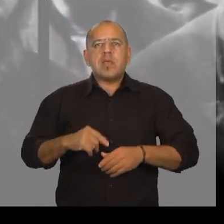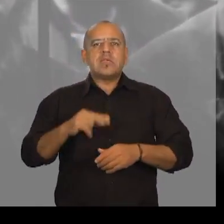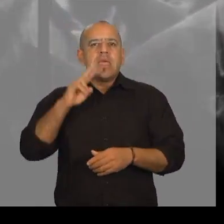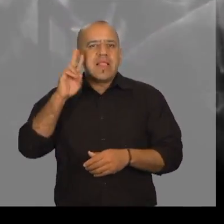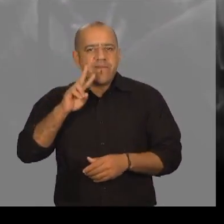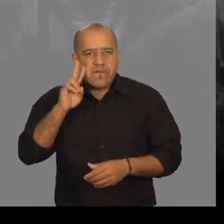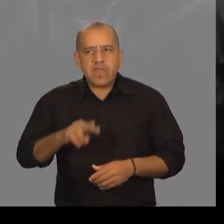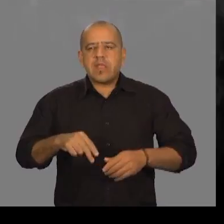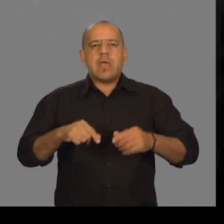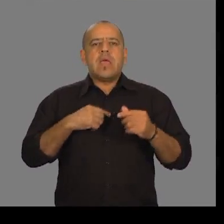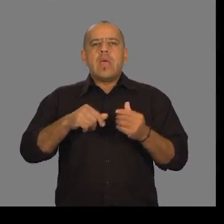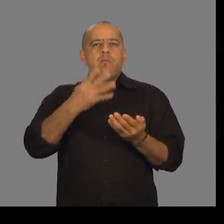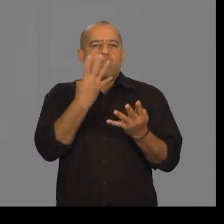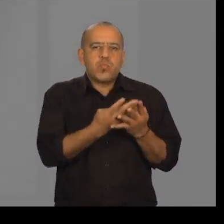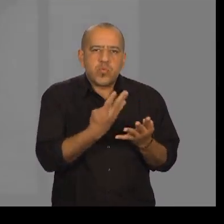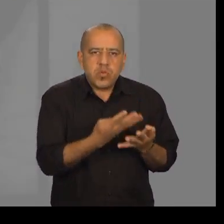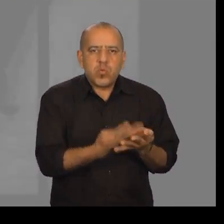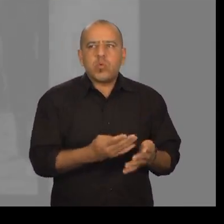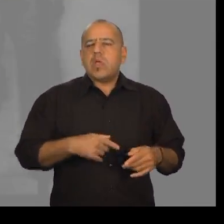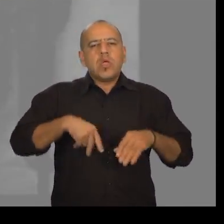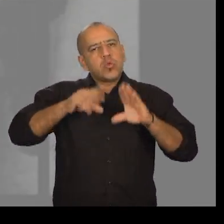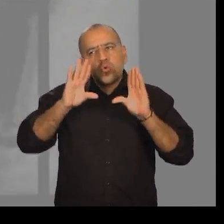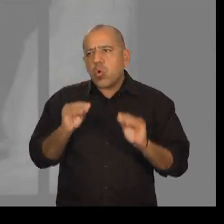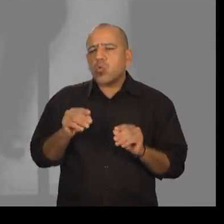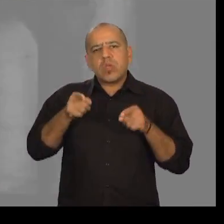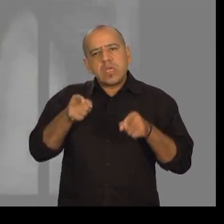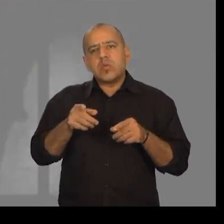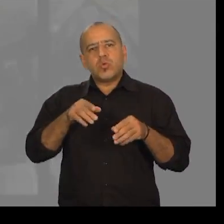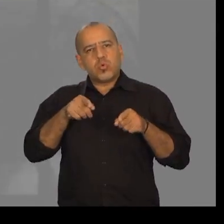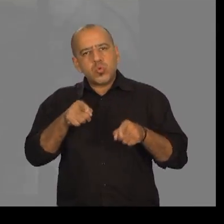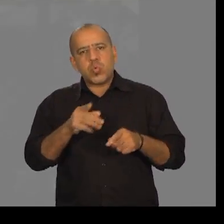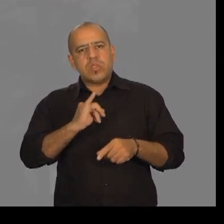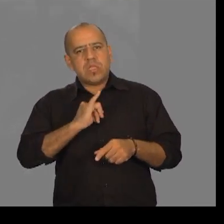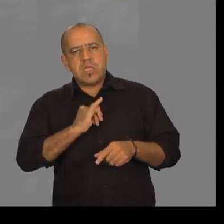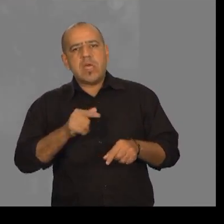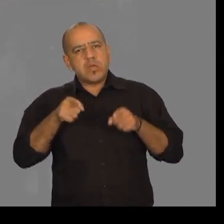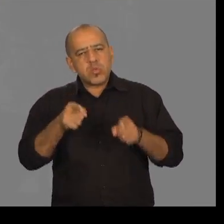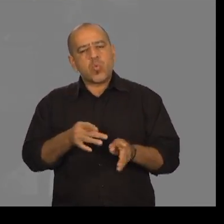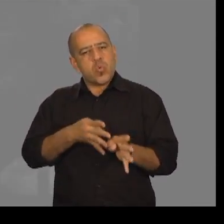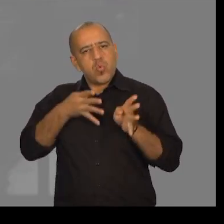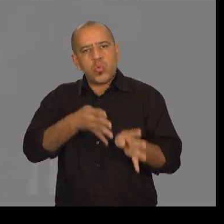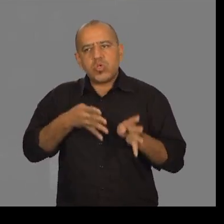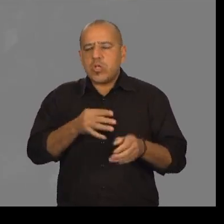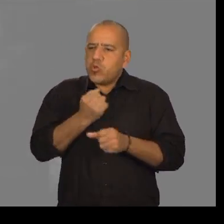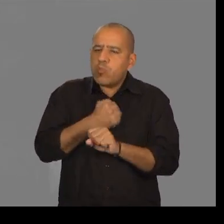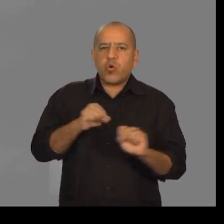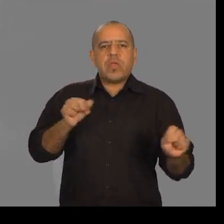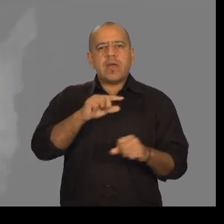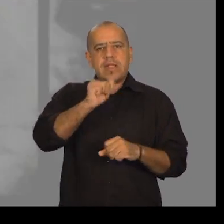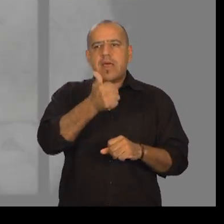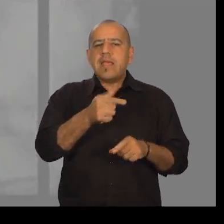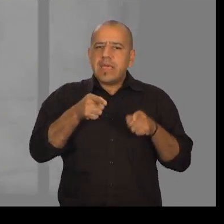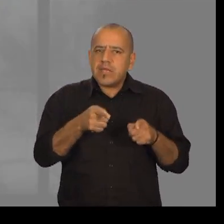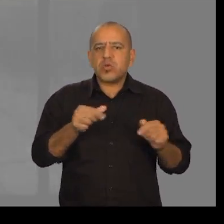lesbianas y travestis, a prostitutas y a todos aquellos que sabiendo que su lucha no tenía posibilidad de triunfo,